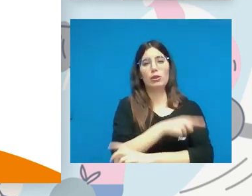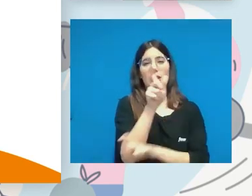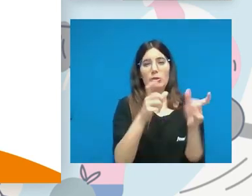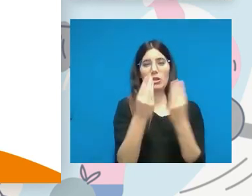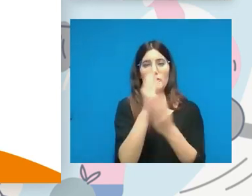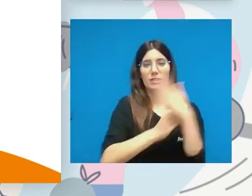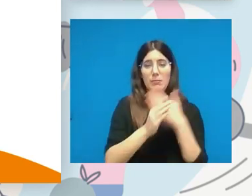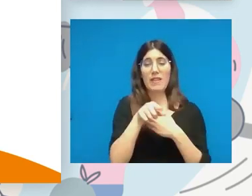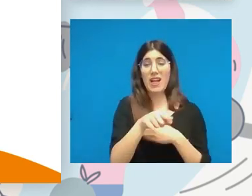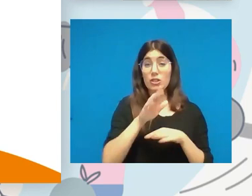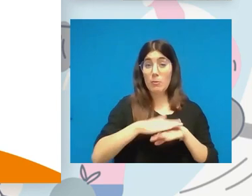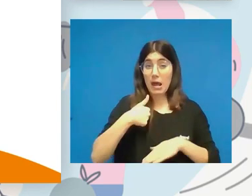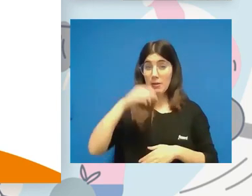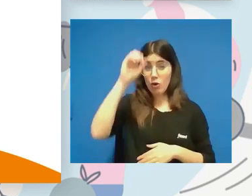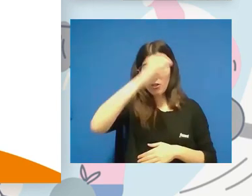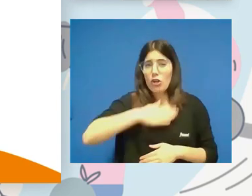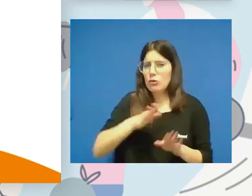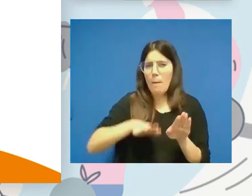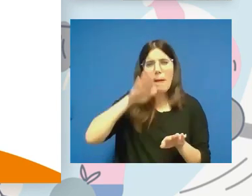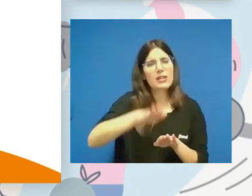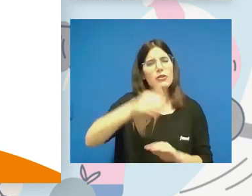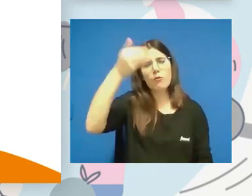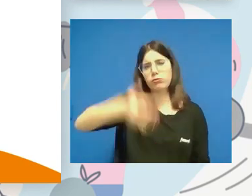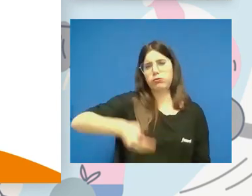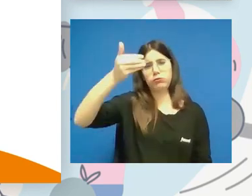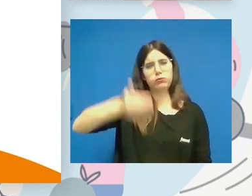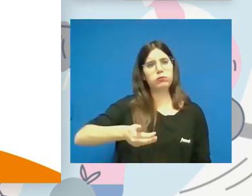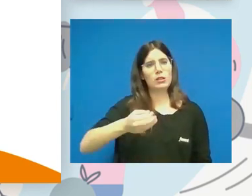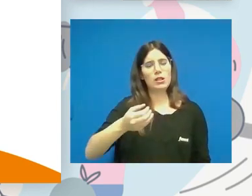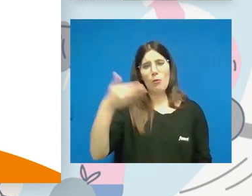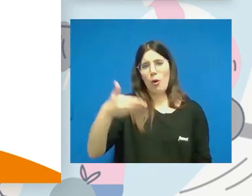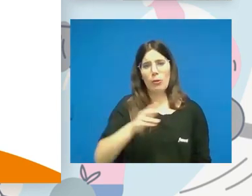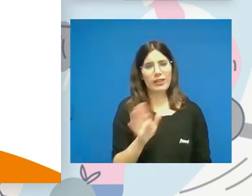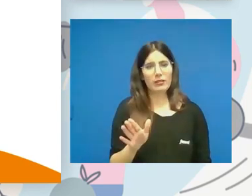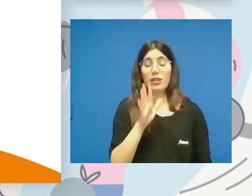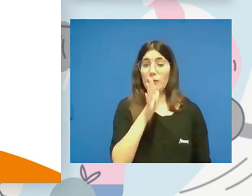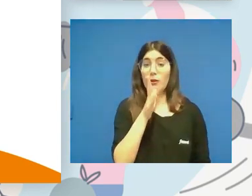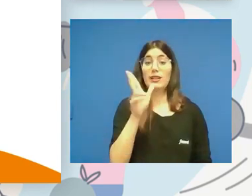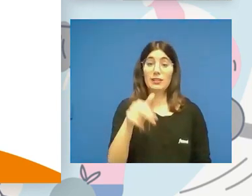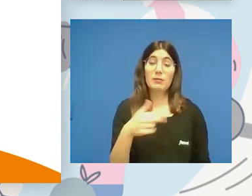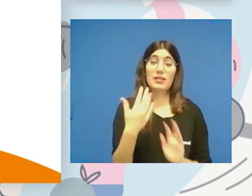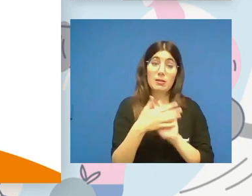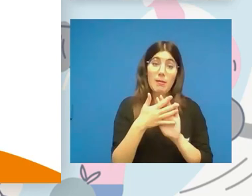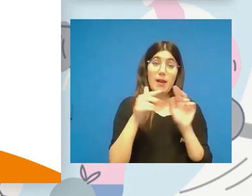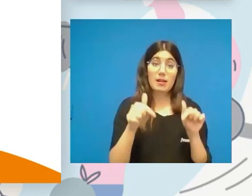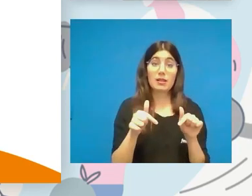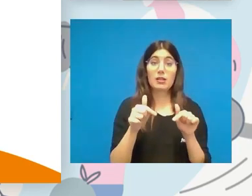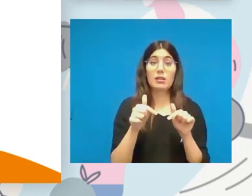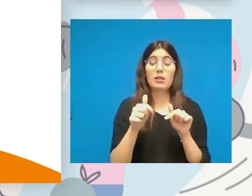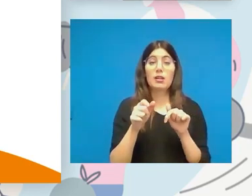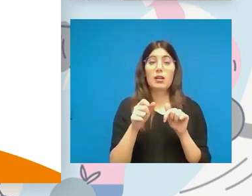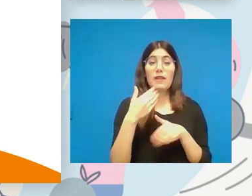paso importantísimo porque ya hayan… también se va hablar bastante en esta mesa del proceso de